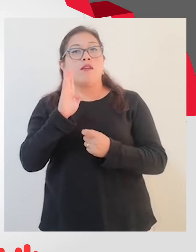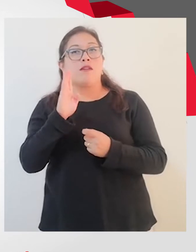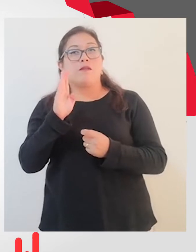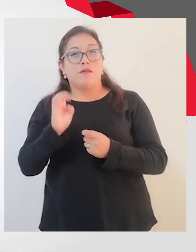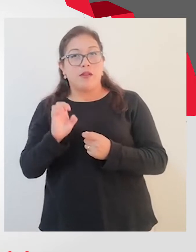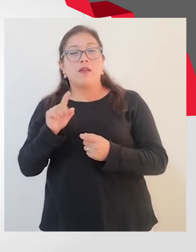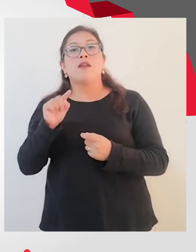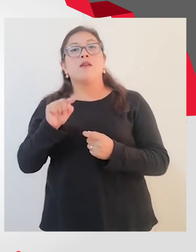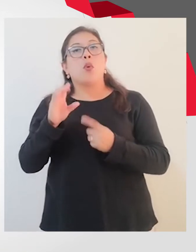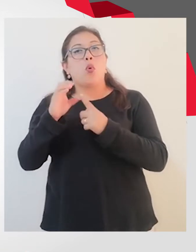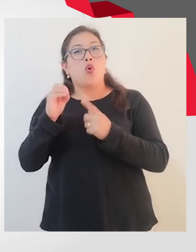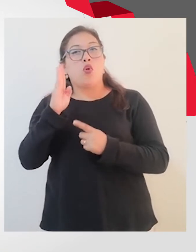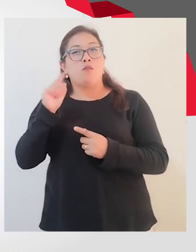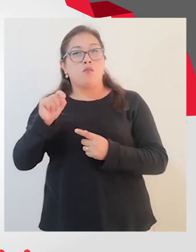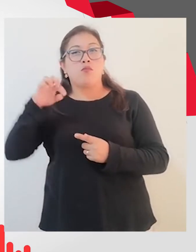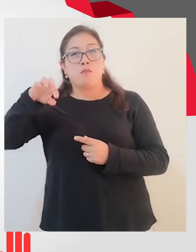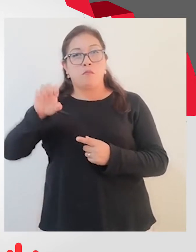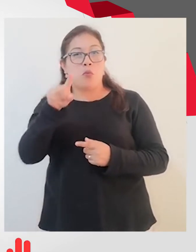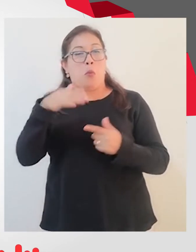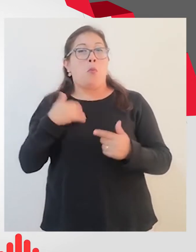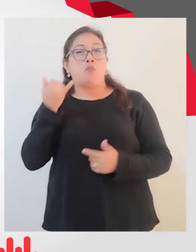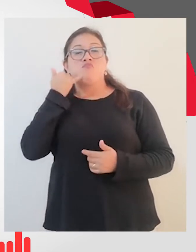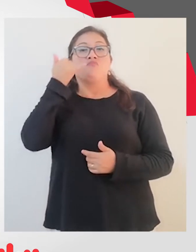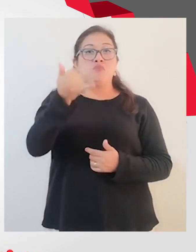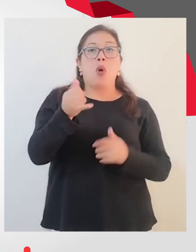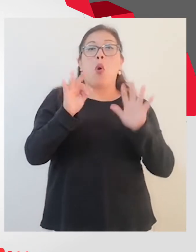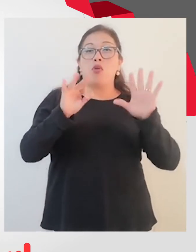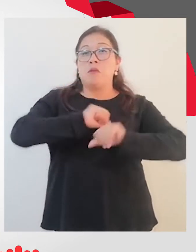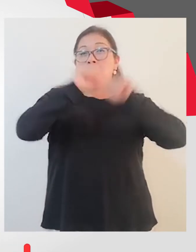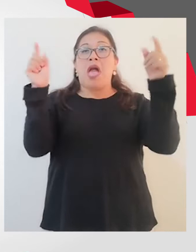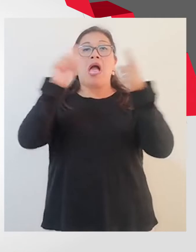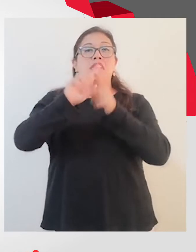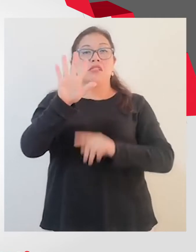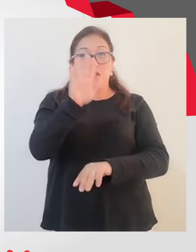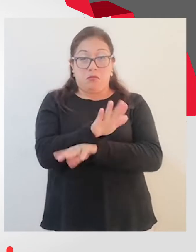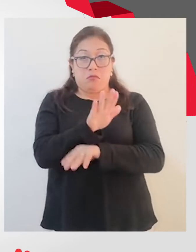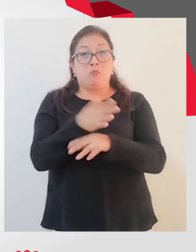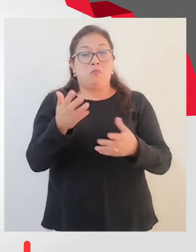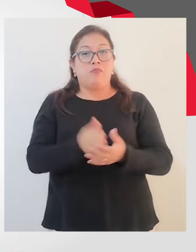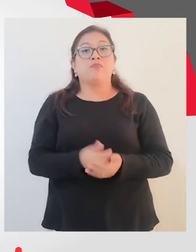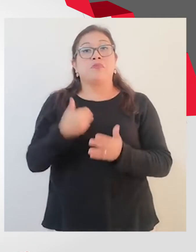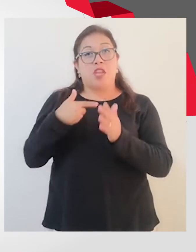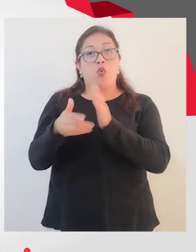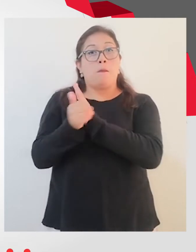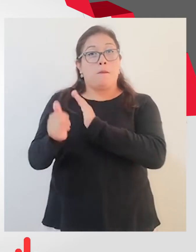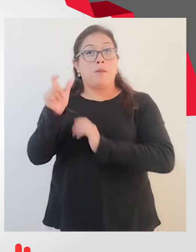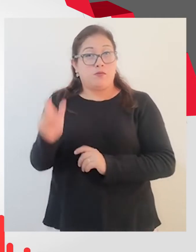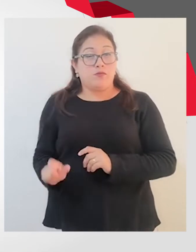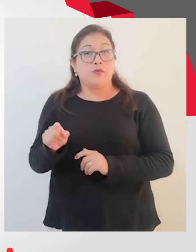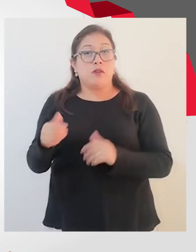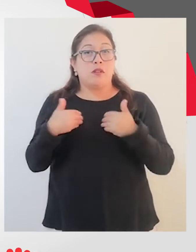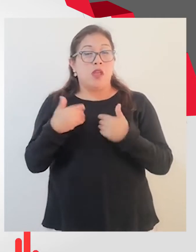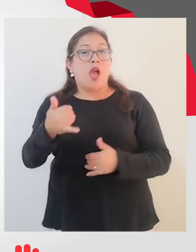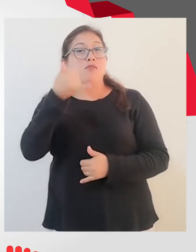.minedo.gov.p. Allí pueden llamar entre 8 de la mañana y 5 de la tarde. Tenemos un especialista